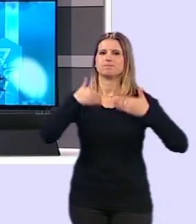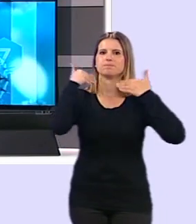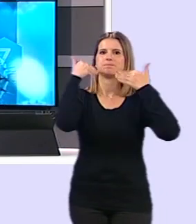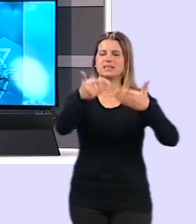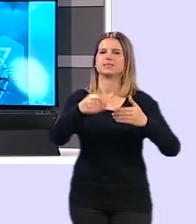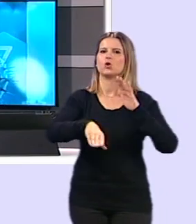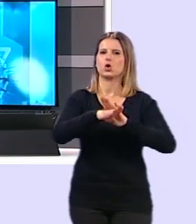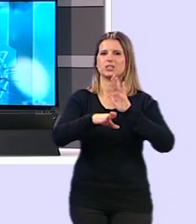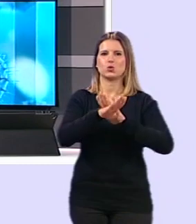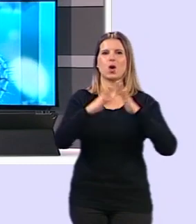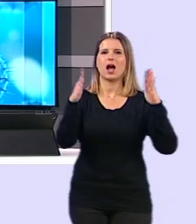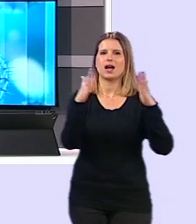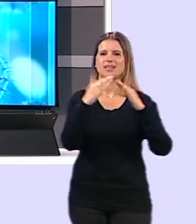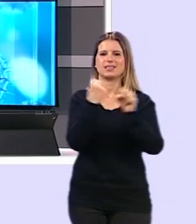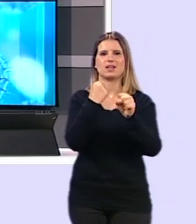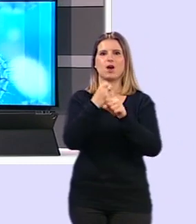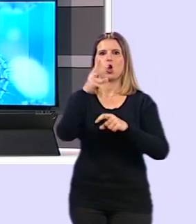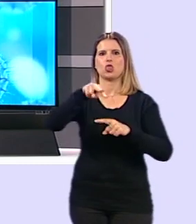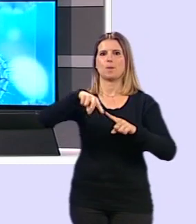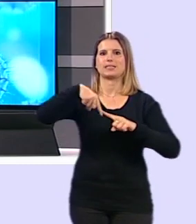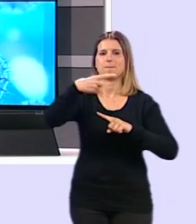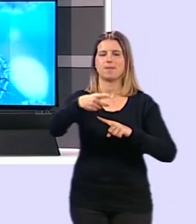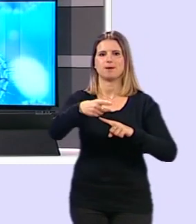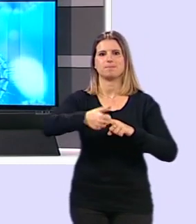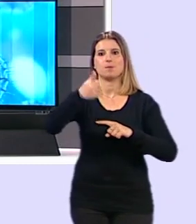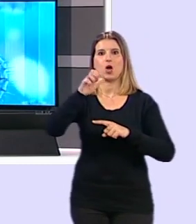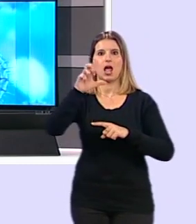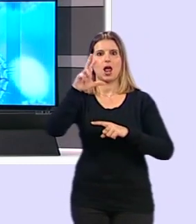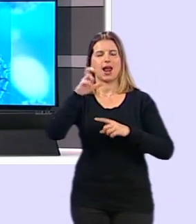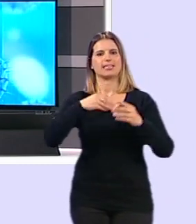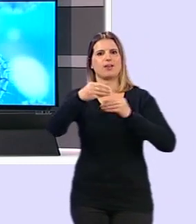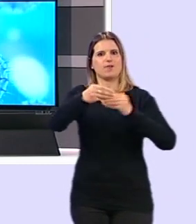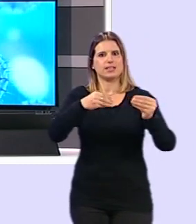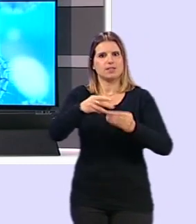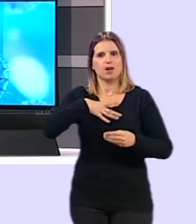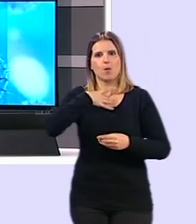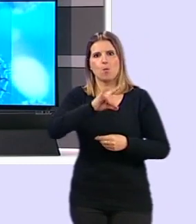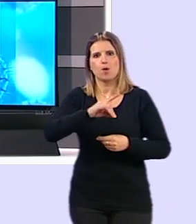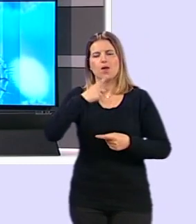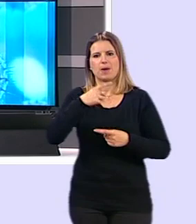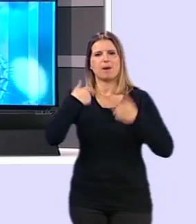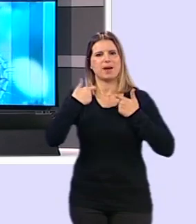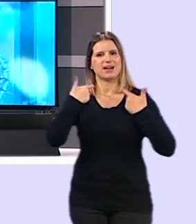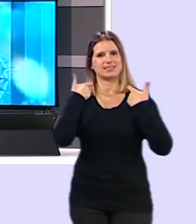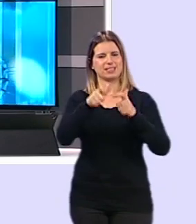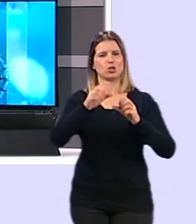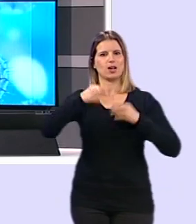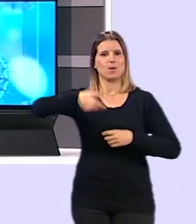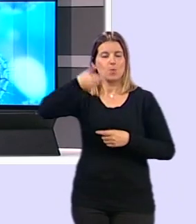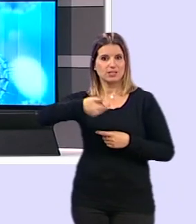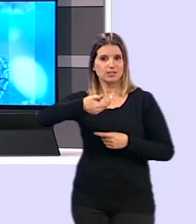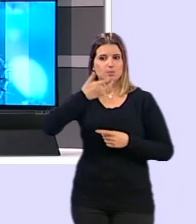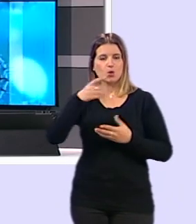teletrabajo durante dos meses más y ha flexibilizado los ERTE para que se puedan aplicar a sectores esenciales. En cuanto